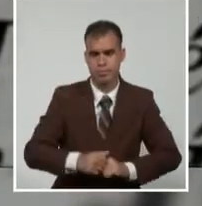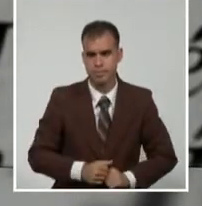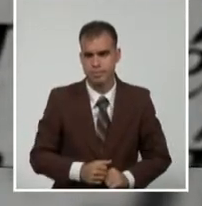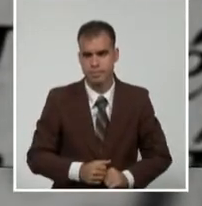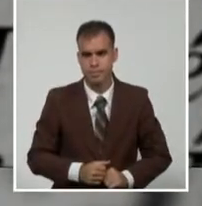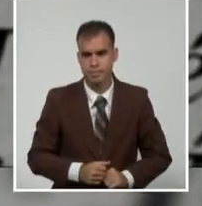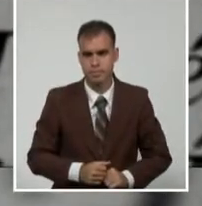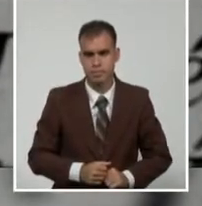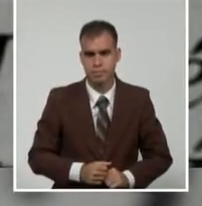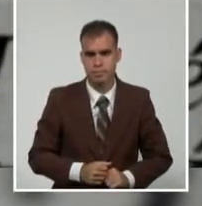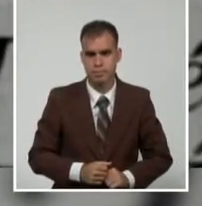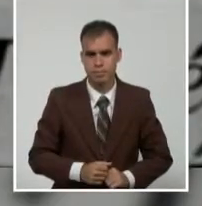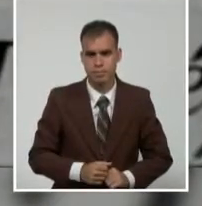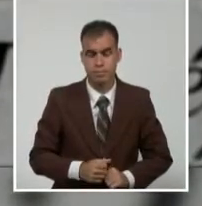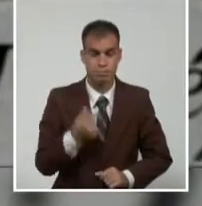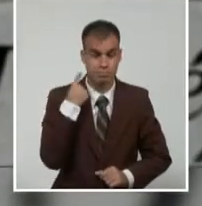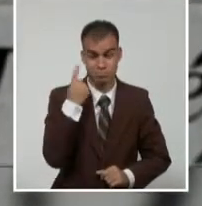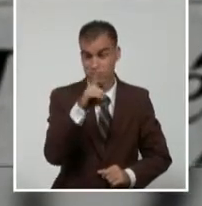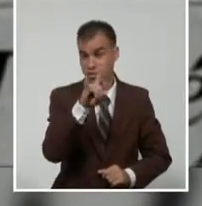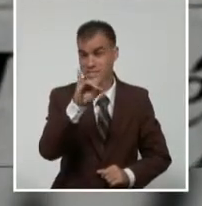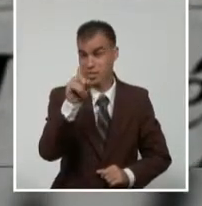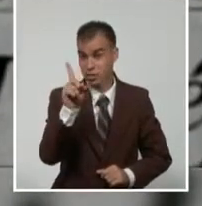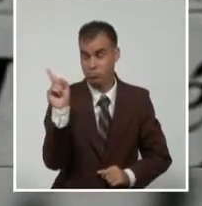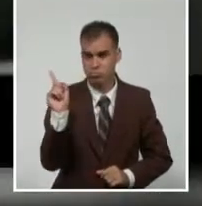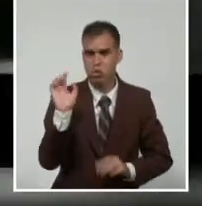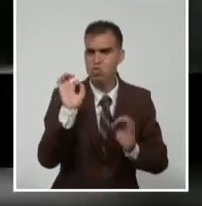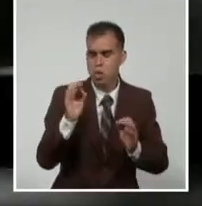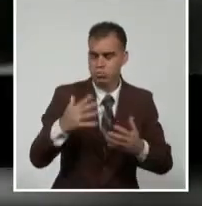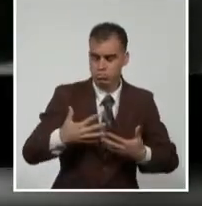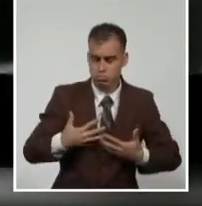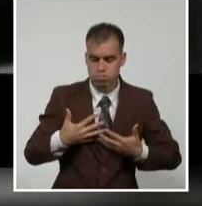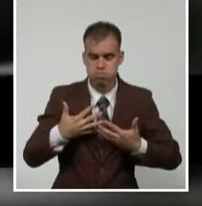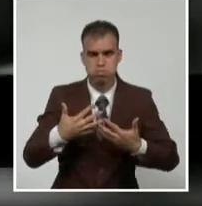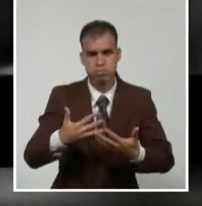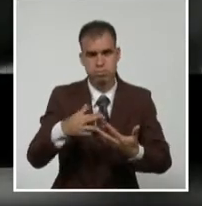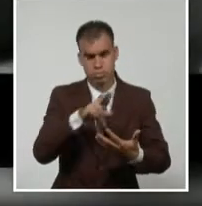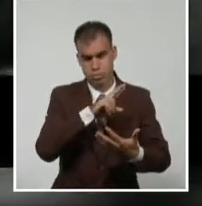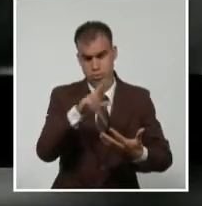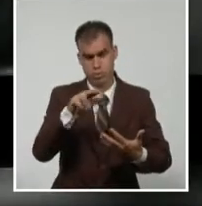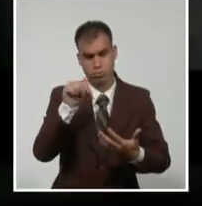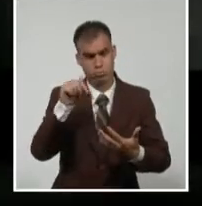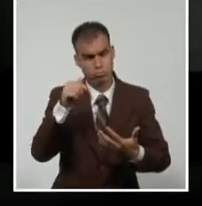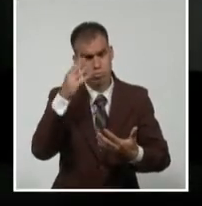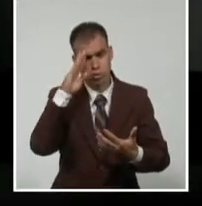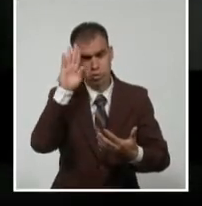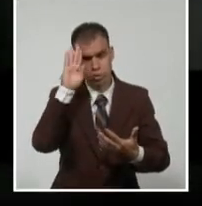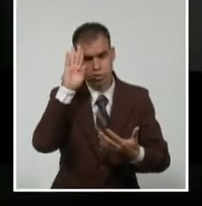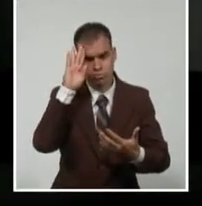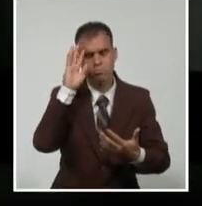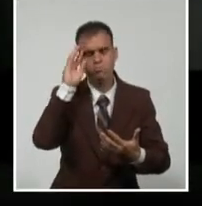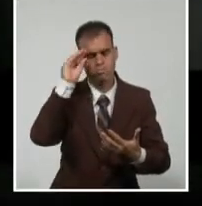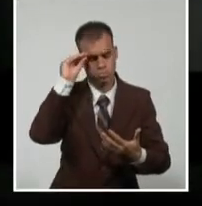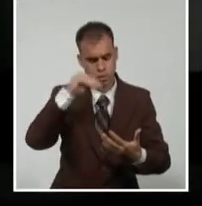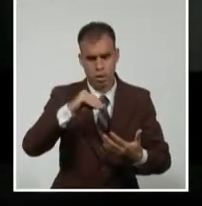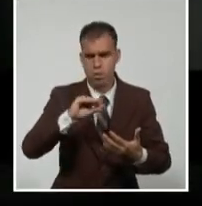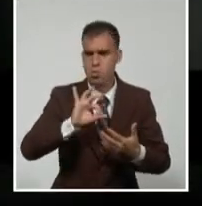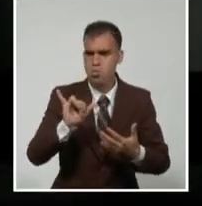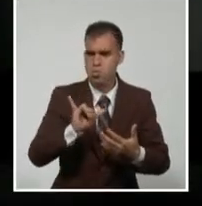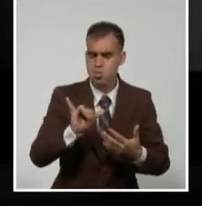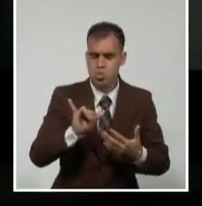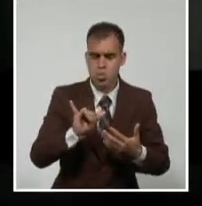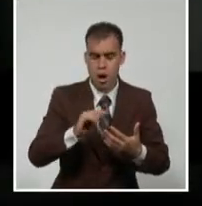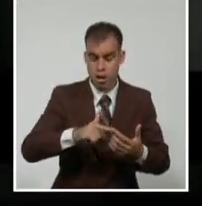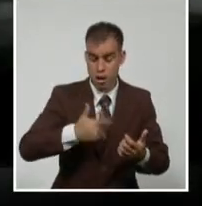1961 fue muestra de la vocación humanista de una revolución que entendió y asumió el arte y literatura